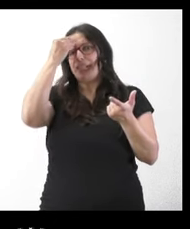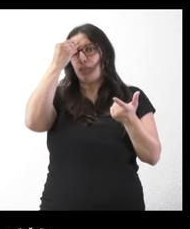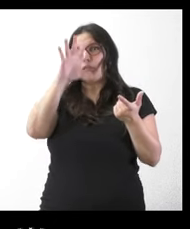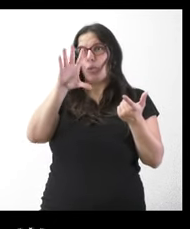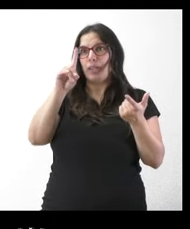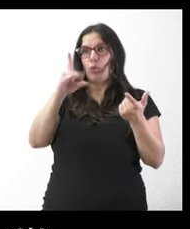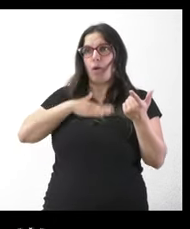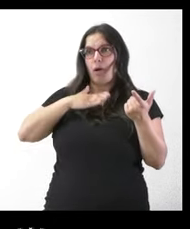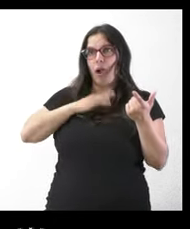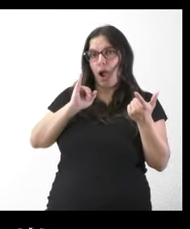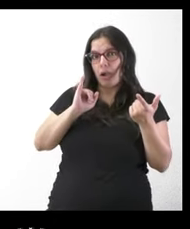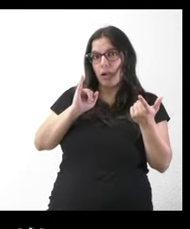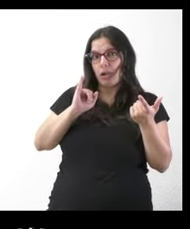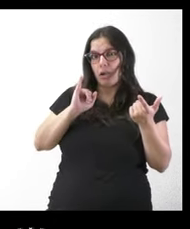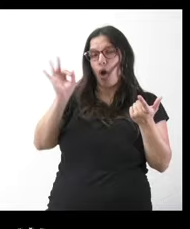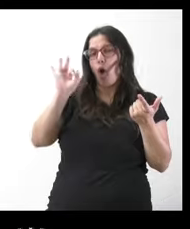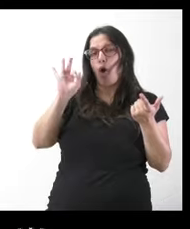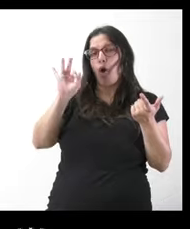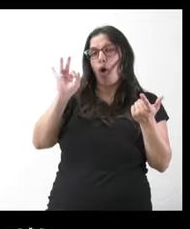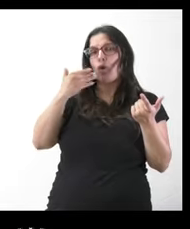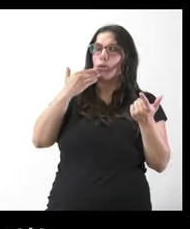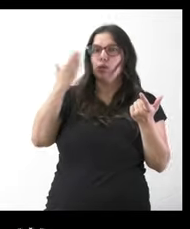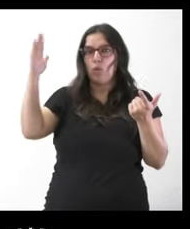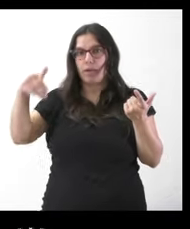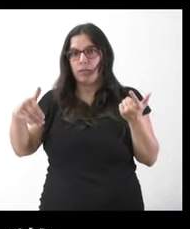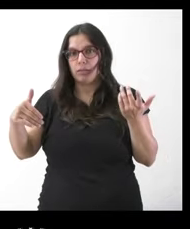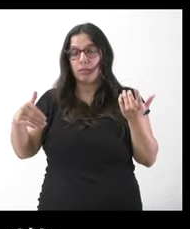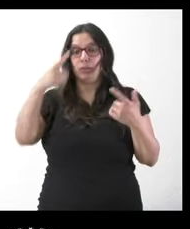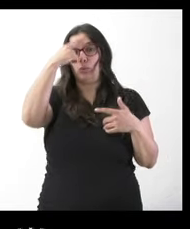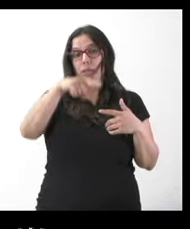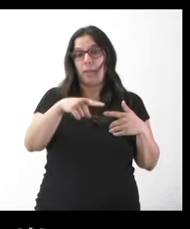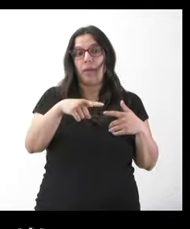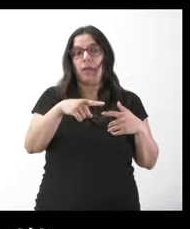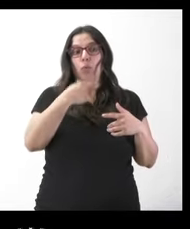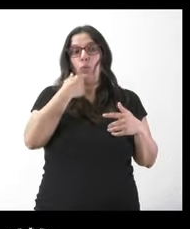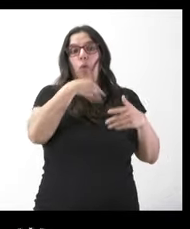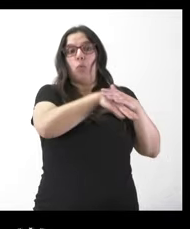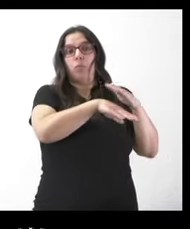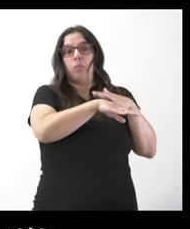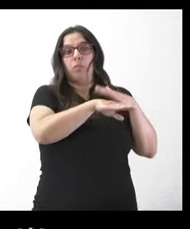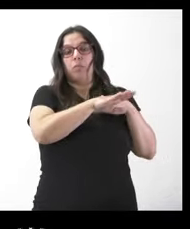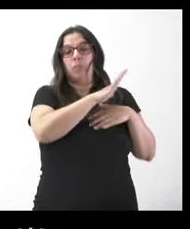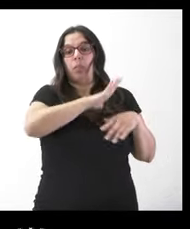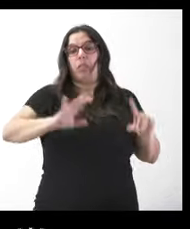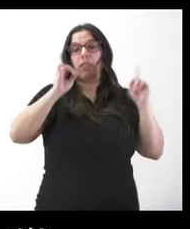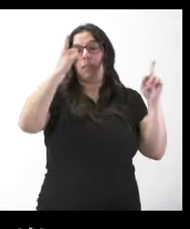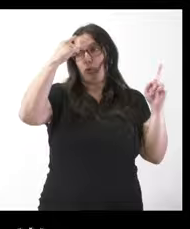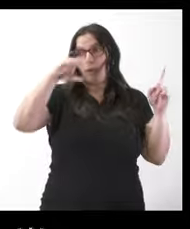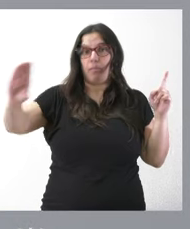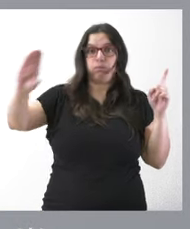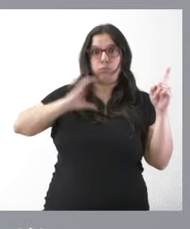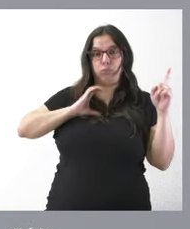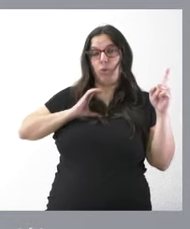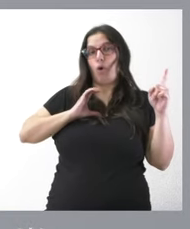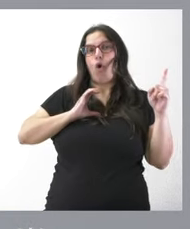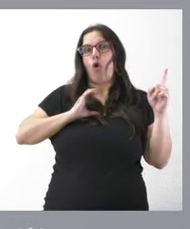me refiero no sé si está acumulando hay una bolsa que sabe que se financiará en algún momento o si no lo está gastando directamente nosotros